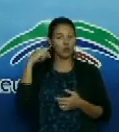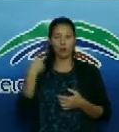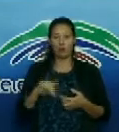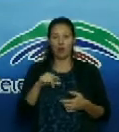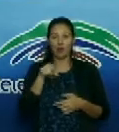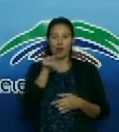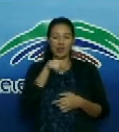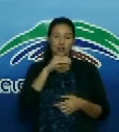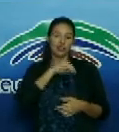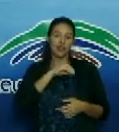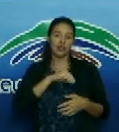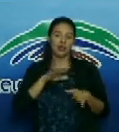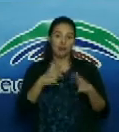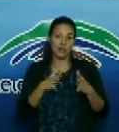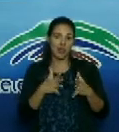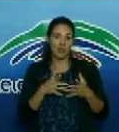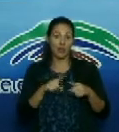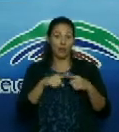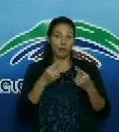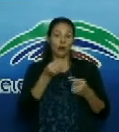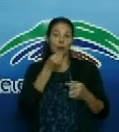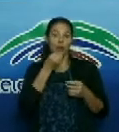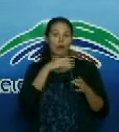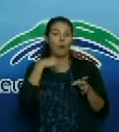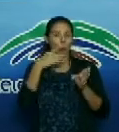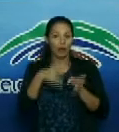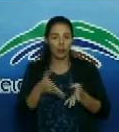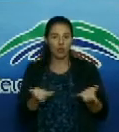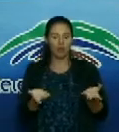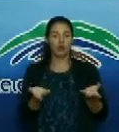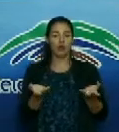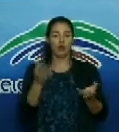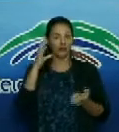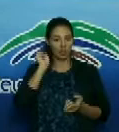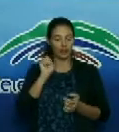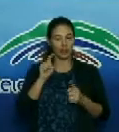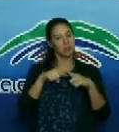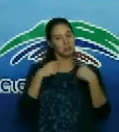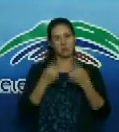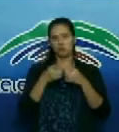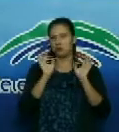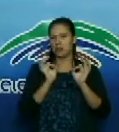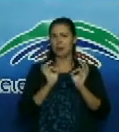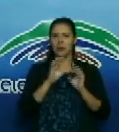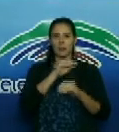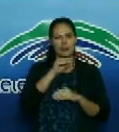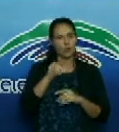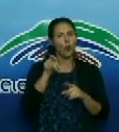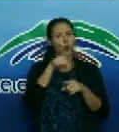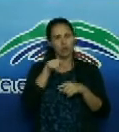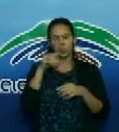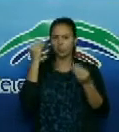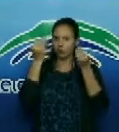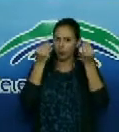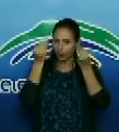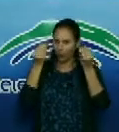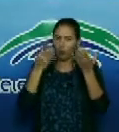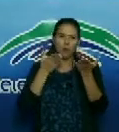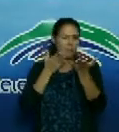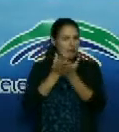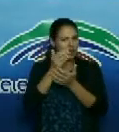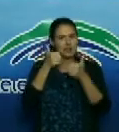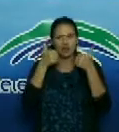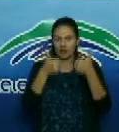miedos ellos inclusive a fallecer, pero bueno, siempre nosotros le dimos la seguridad y la certeza de que iban a salir adelante